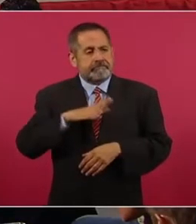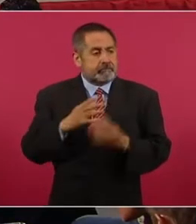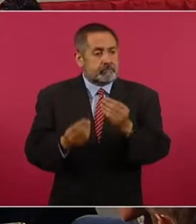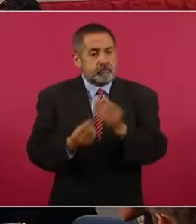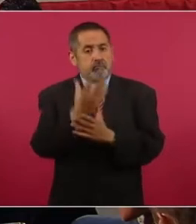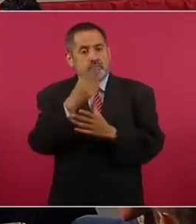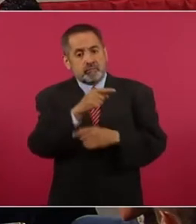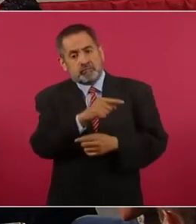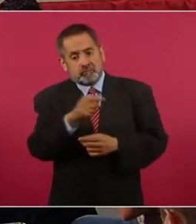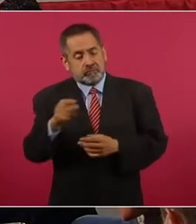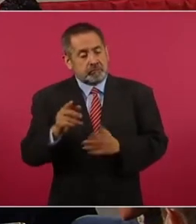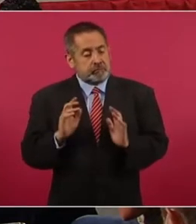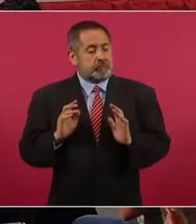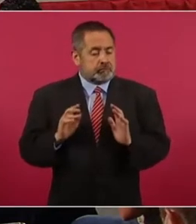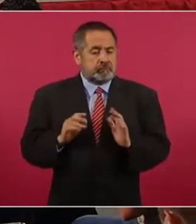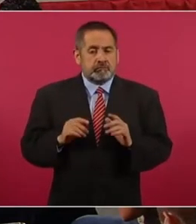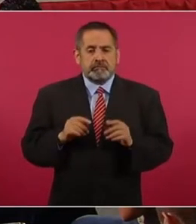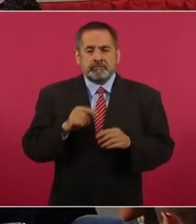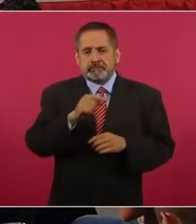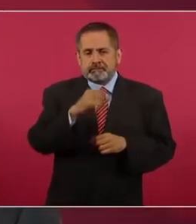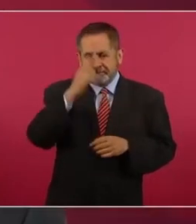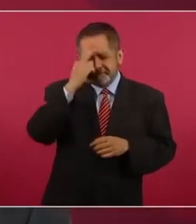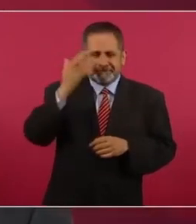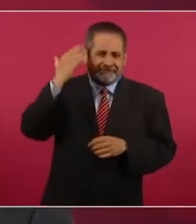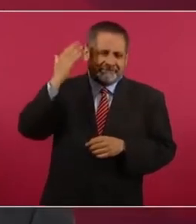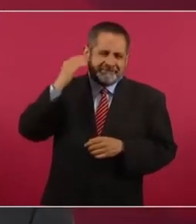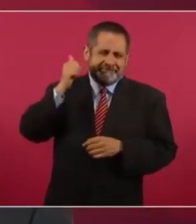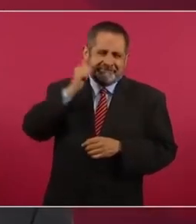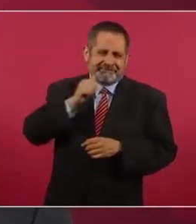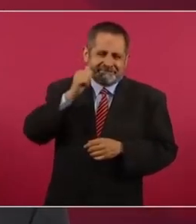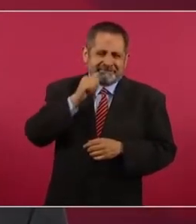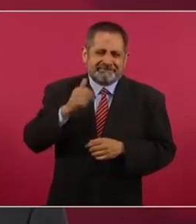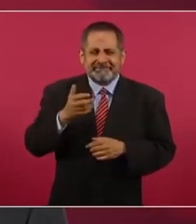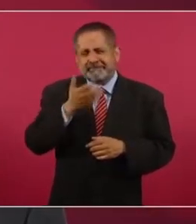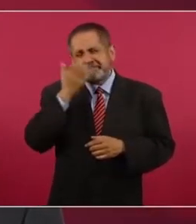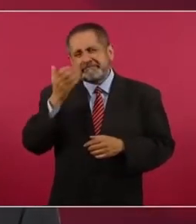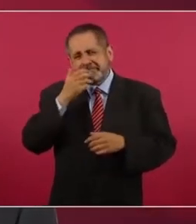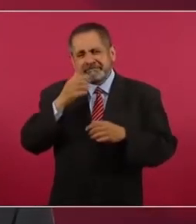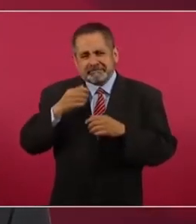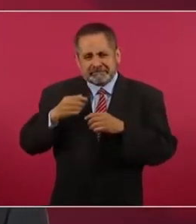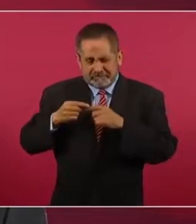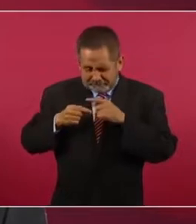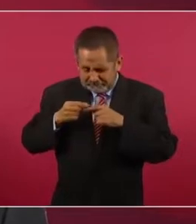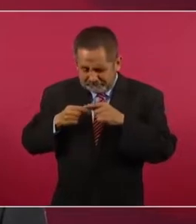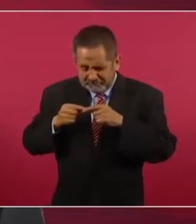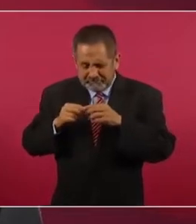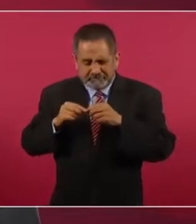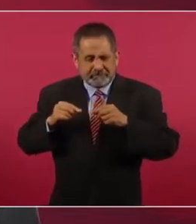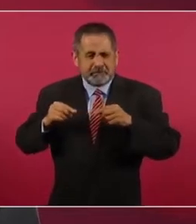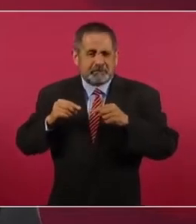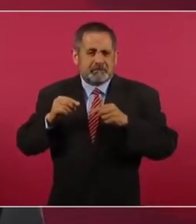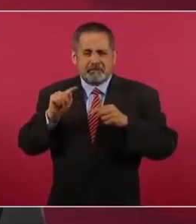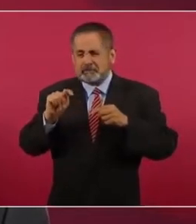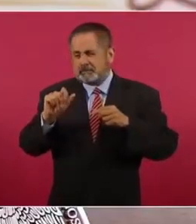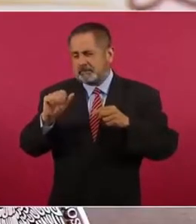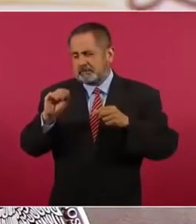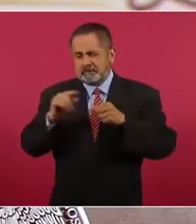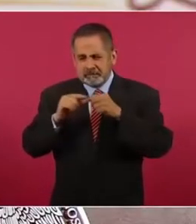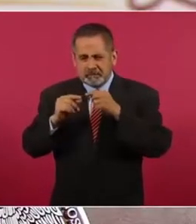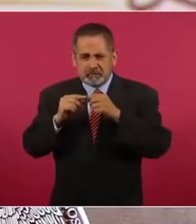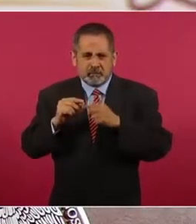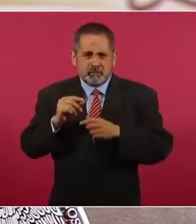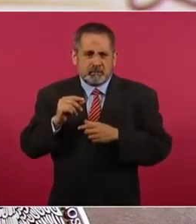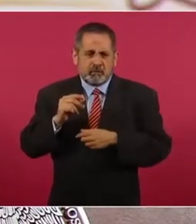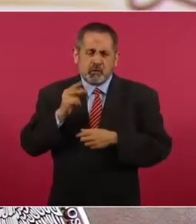nuevos productos del tabaco. Estábamos acostumbrados a formas ancestrales de consumo del tabaco, quemándolo